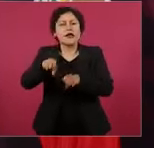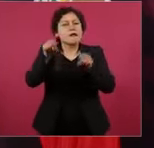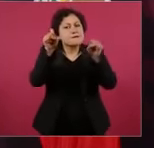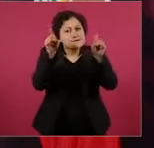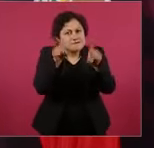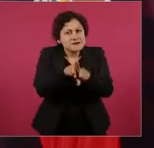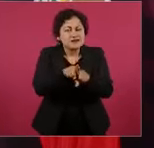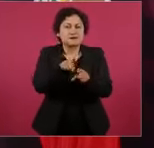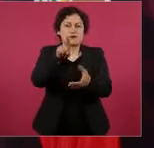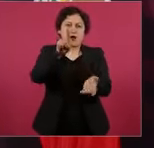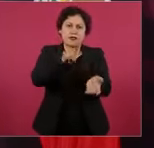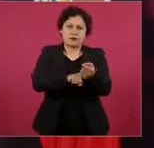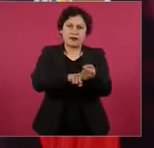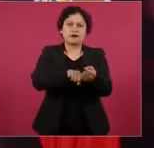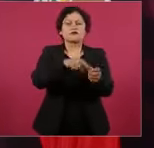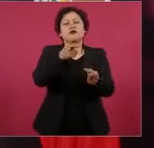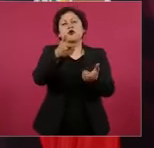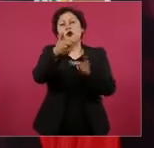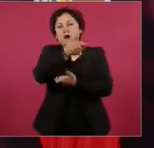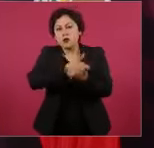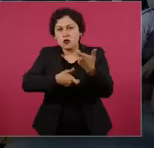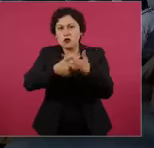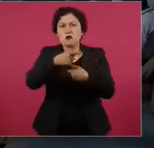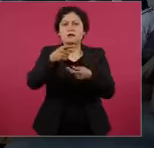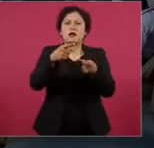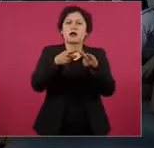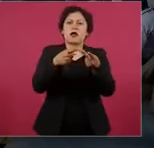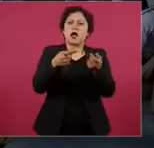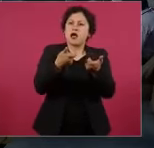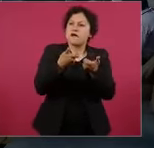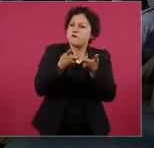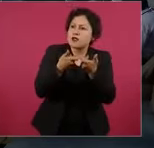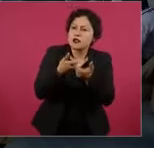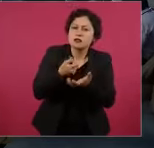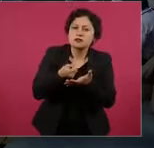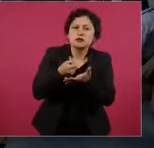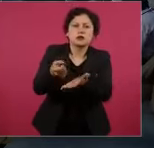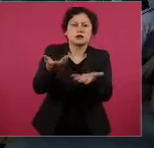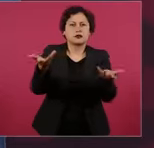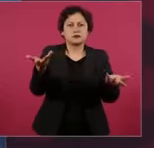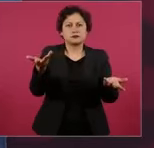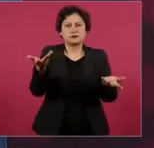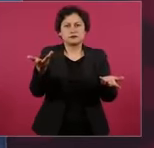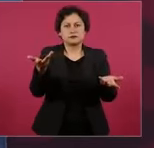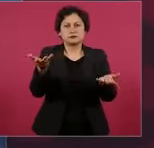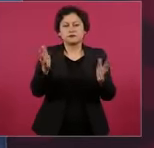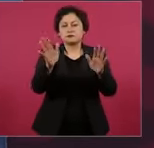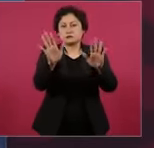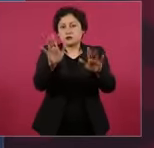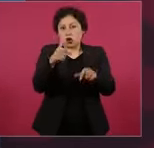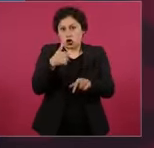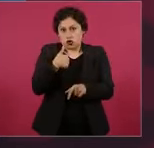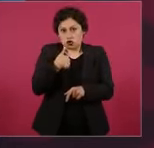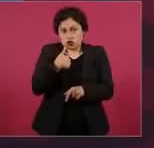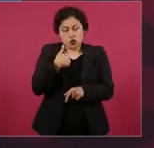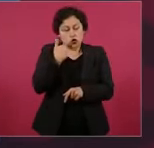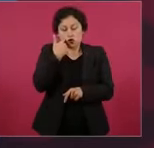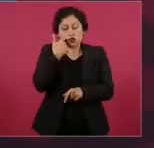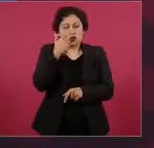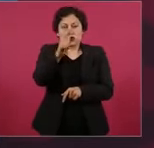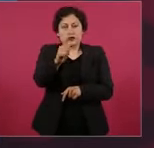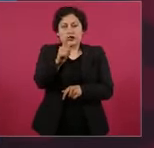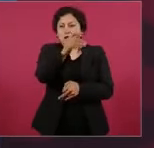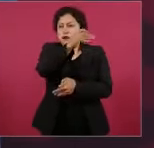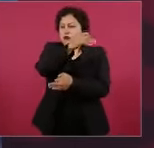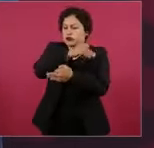financieras. Y no quiero generalizar, porque no